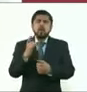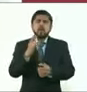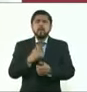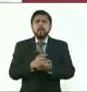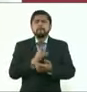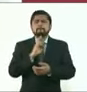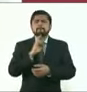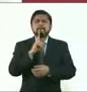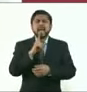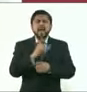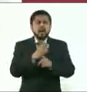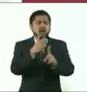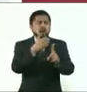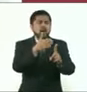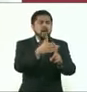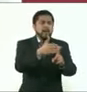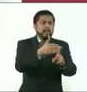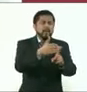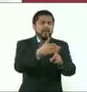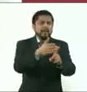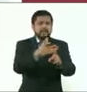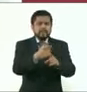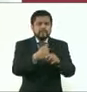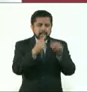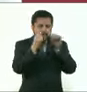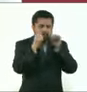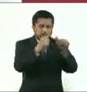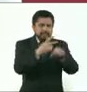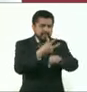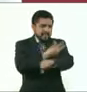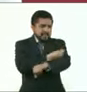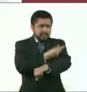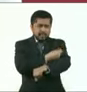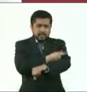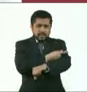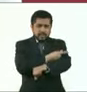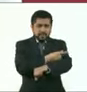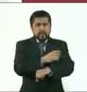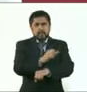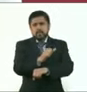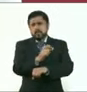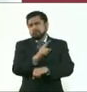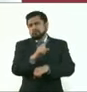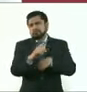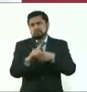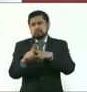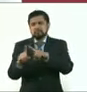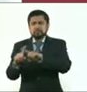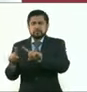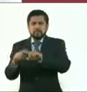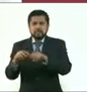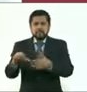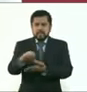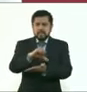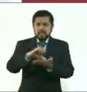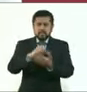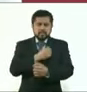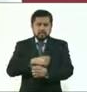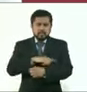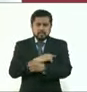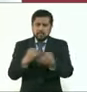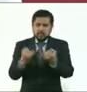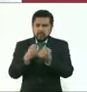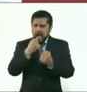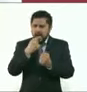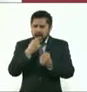vacunación y también a que los centros de salud tengan los suficientes medicamentos y todo el programa